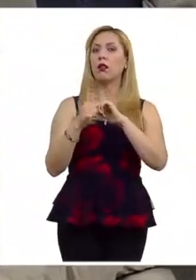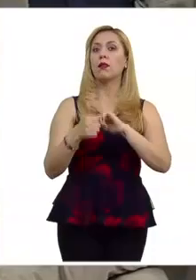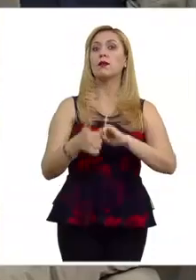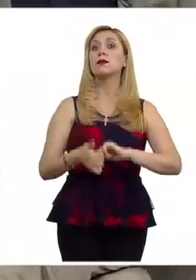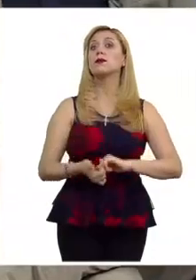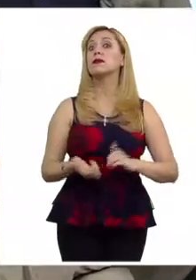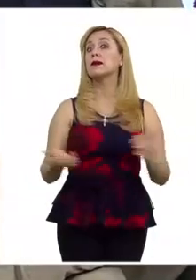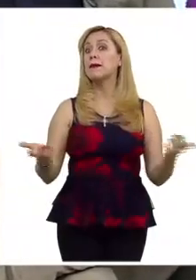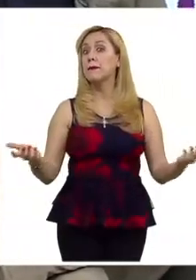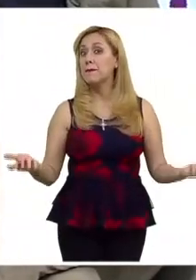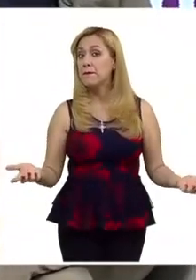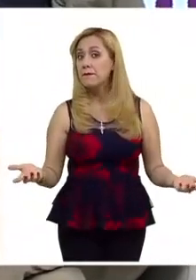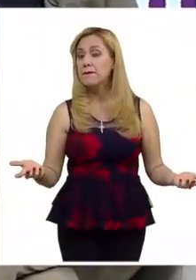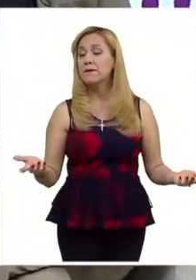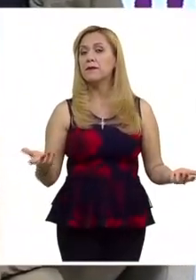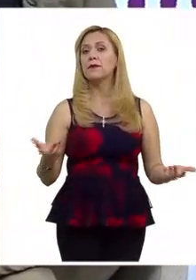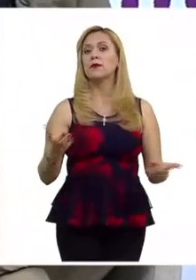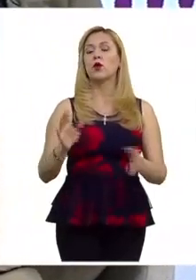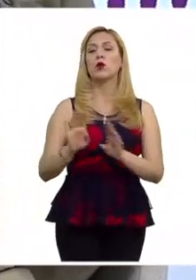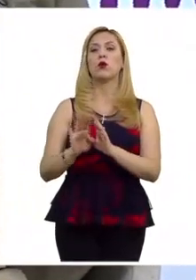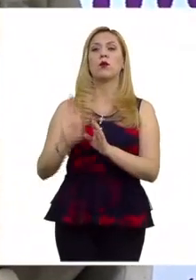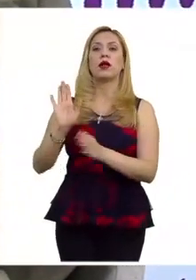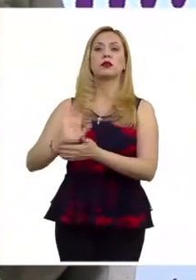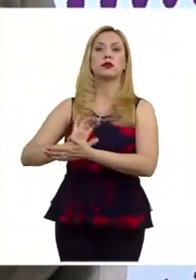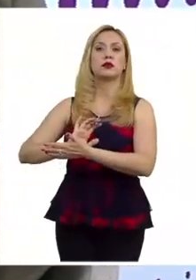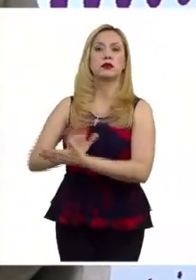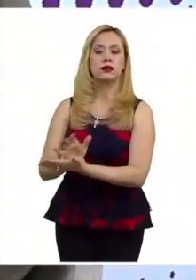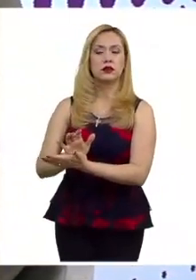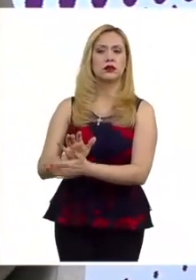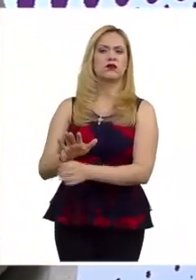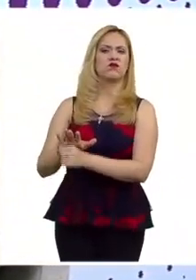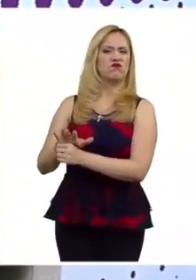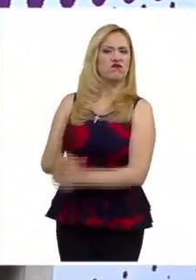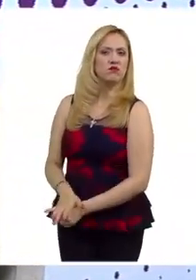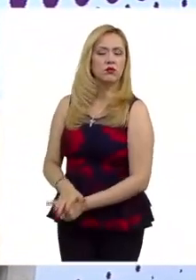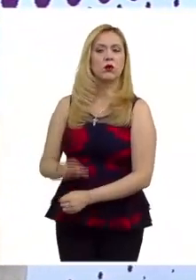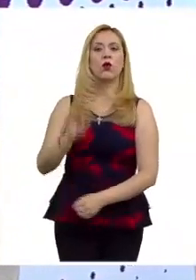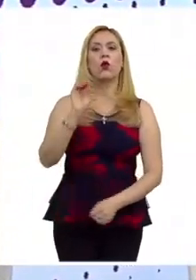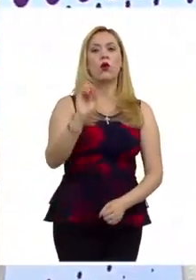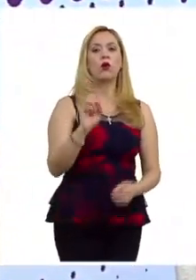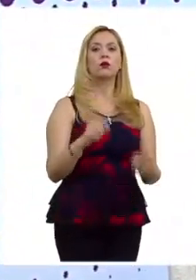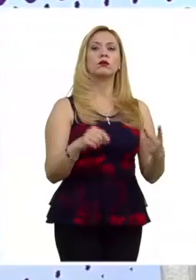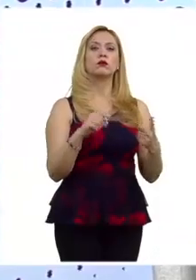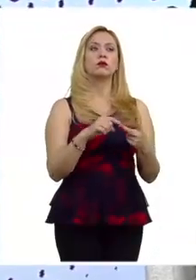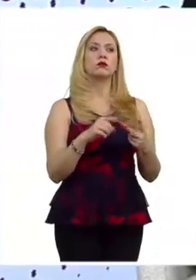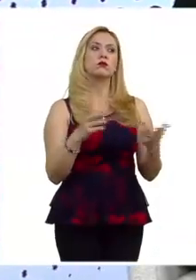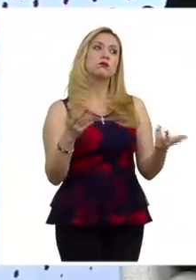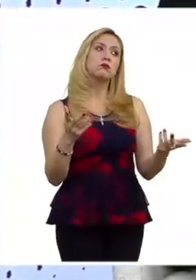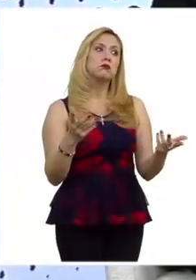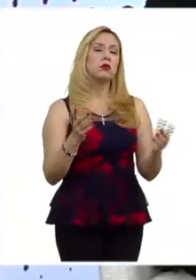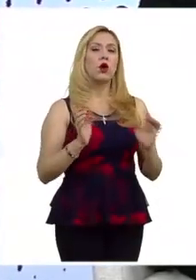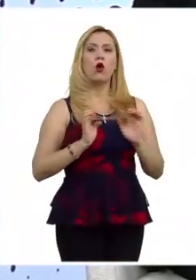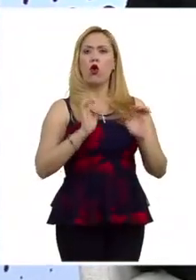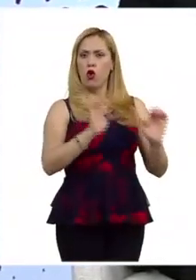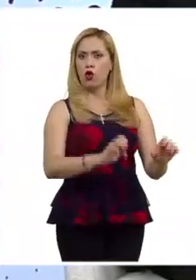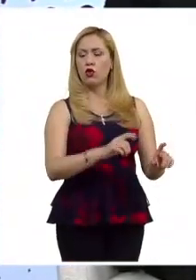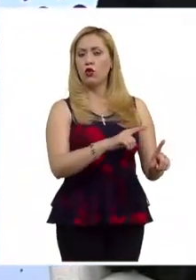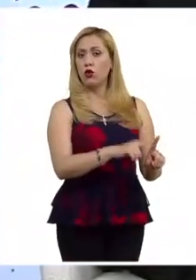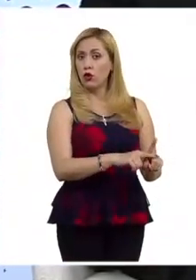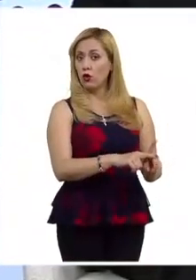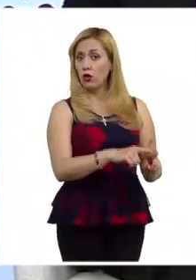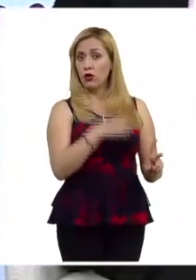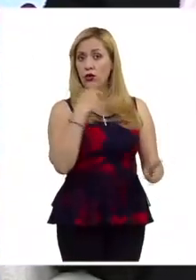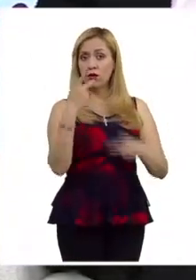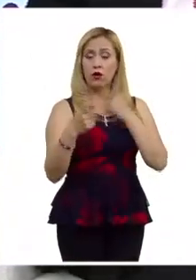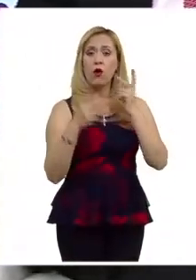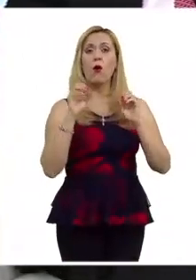diferenciar, que sea un discurso quizás discriminatorio, vejatorio, o termine siendo catalogado como un discurso de odio, o inclusive